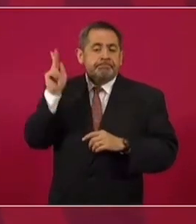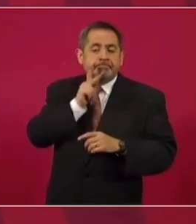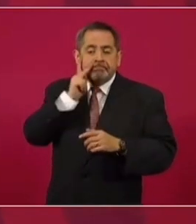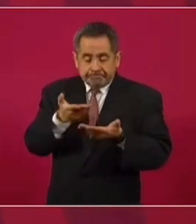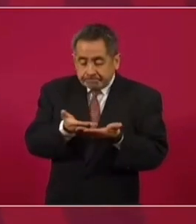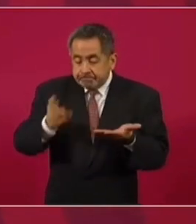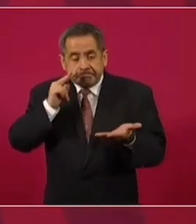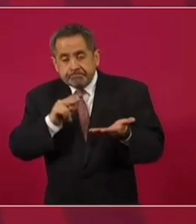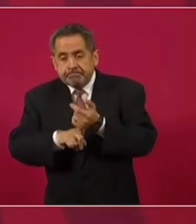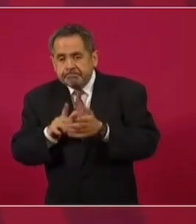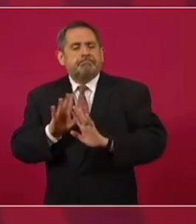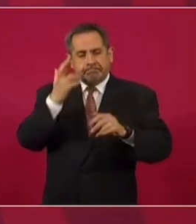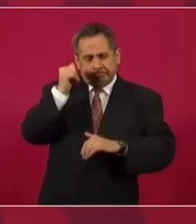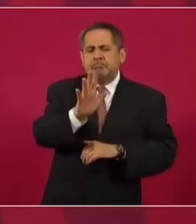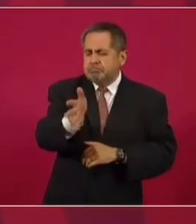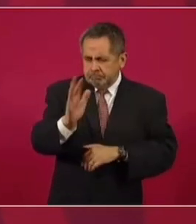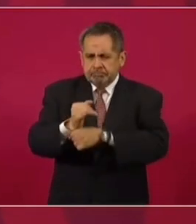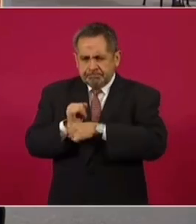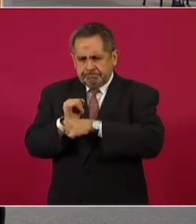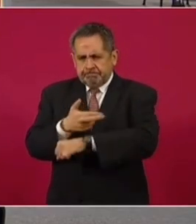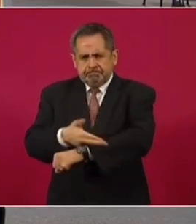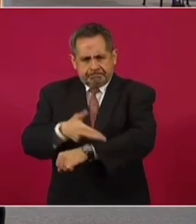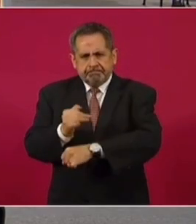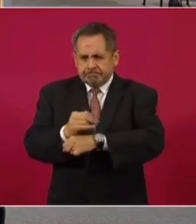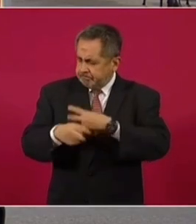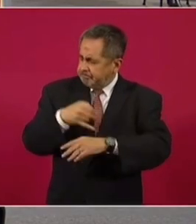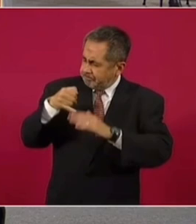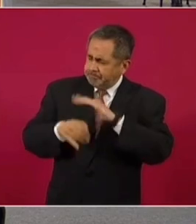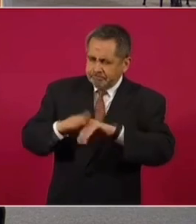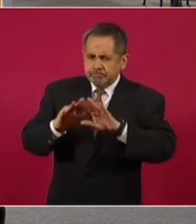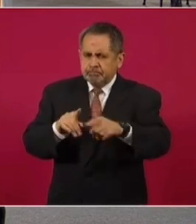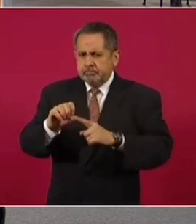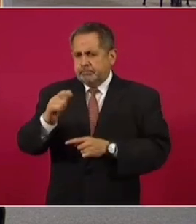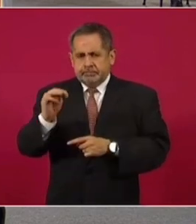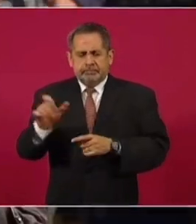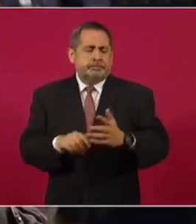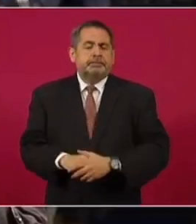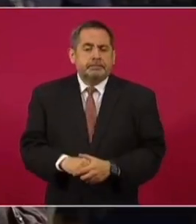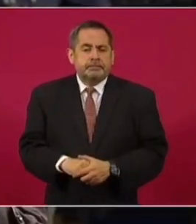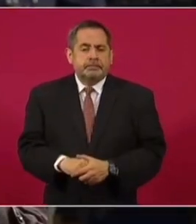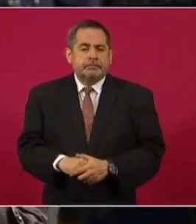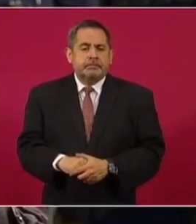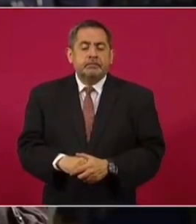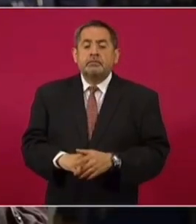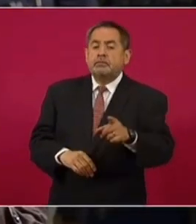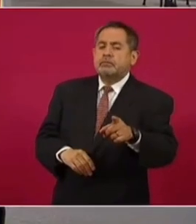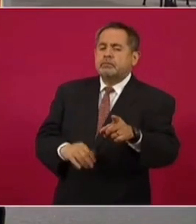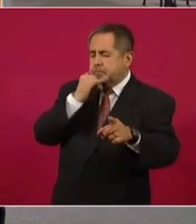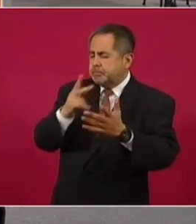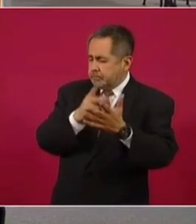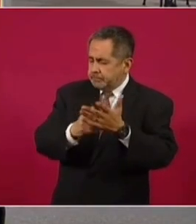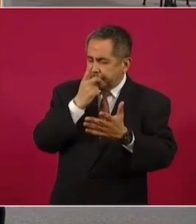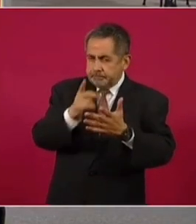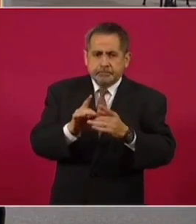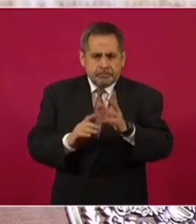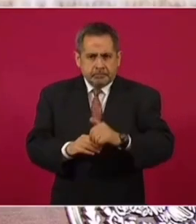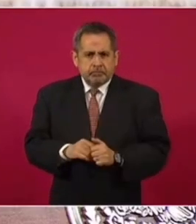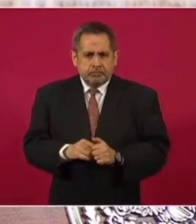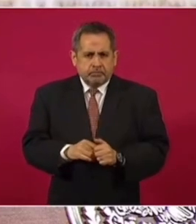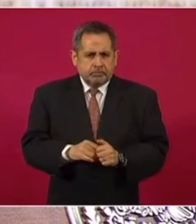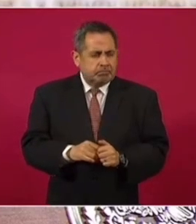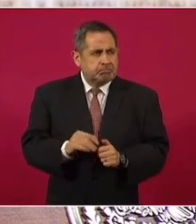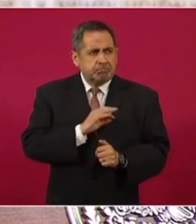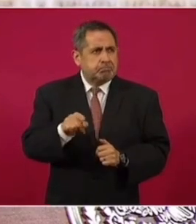presentar todos los elementos. Y ya se está haciendo una investigación de fondo en Segalmex. Bien. Presidente, en contraline… Pero te insisto, ya lleva